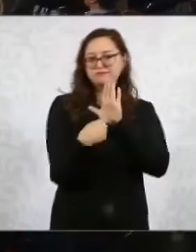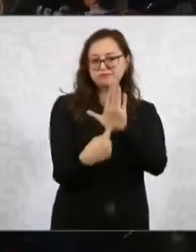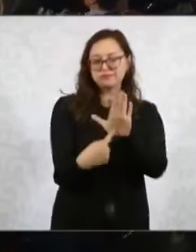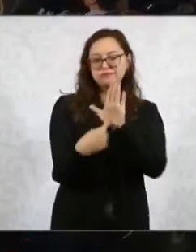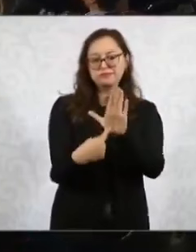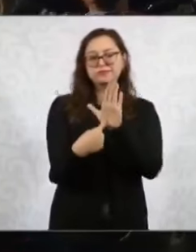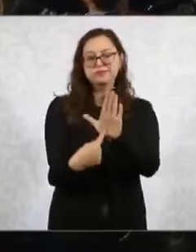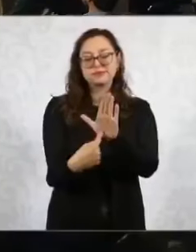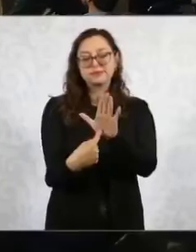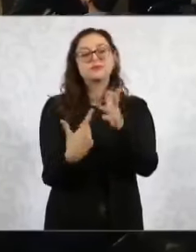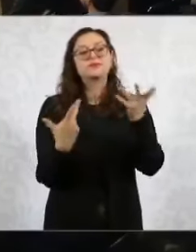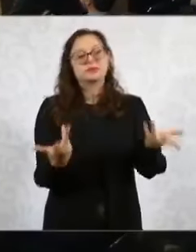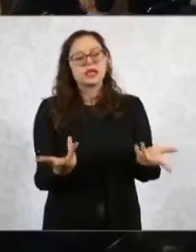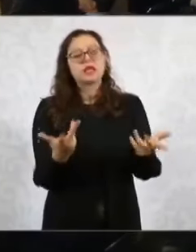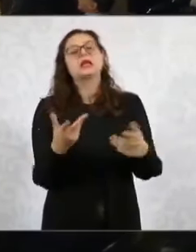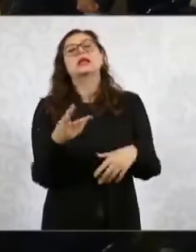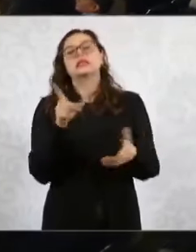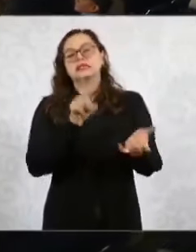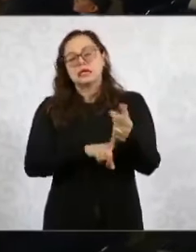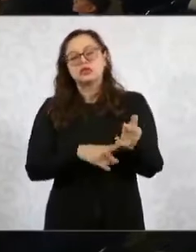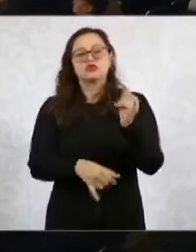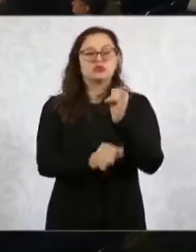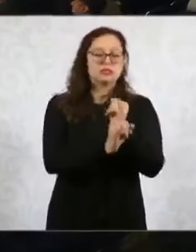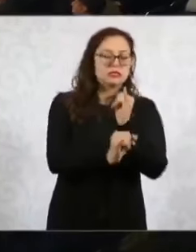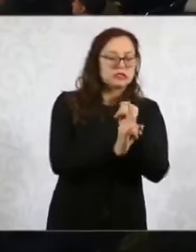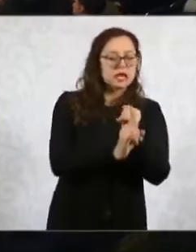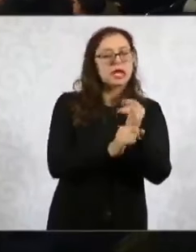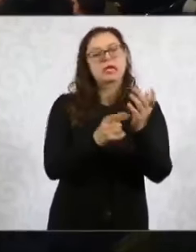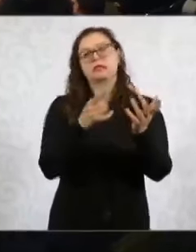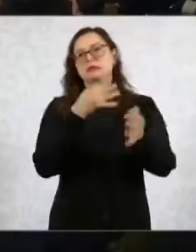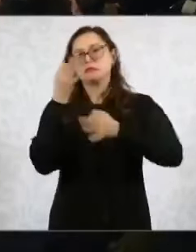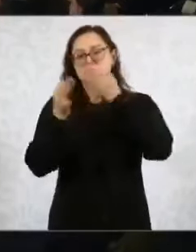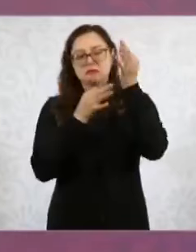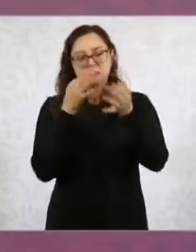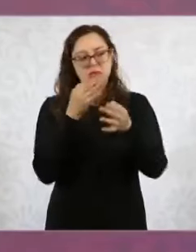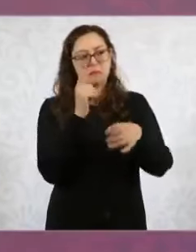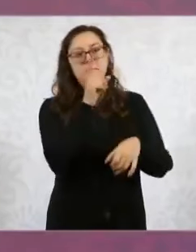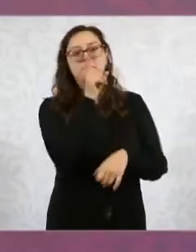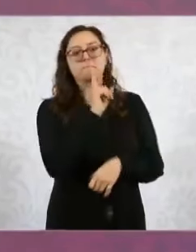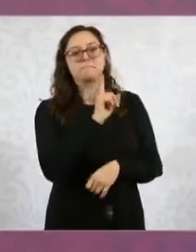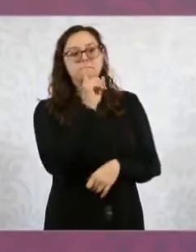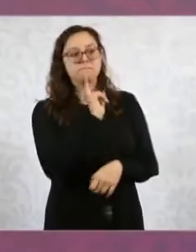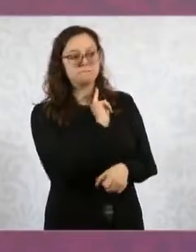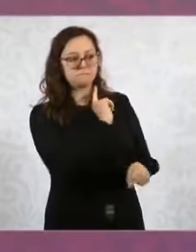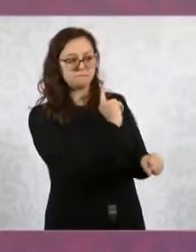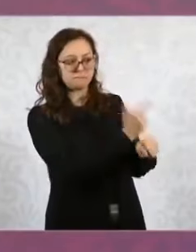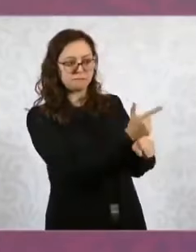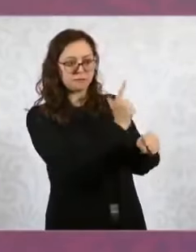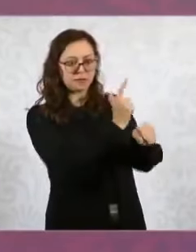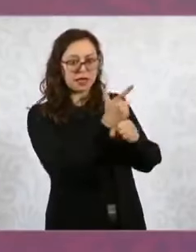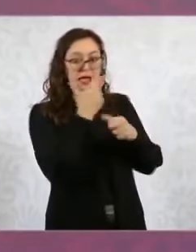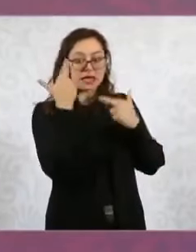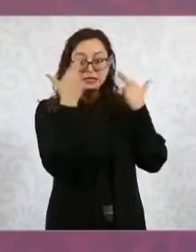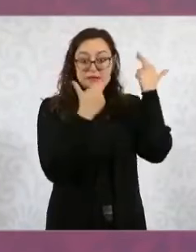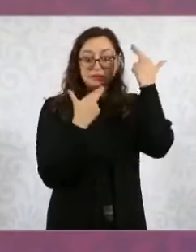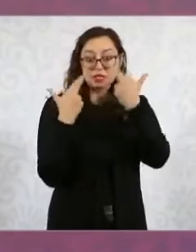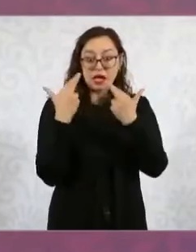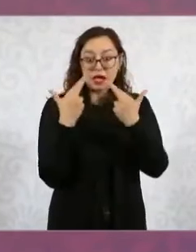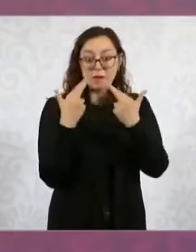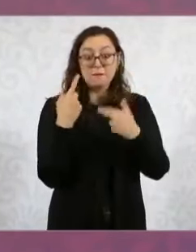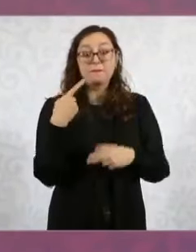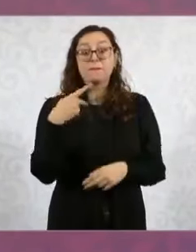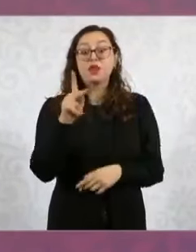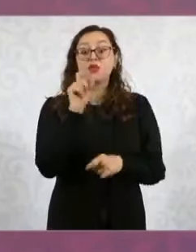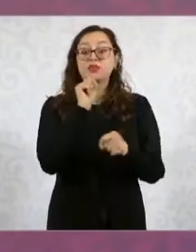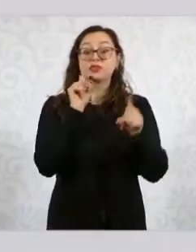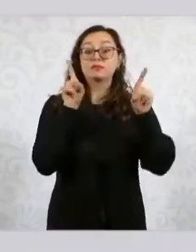mentiras que salen en redes sociales o en algunos medios, sino también vamos a pedir que participe